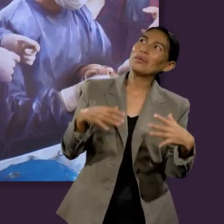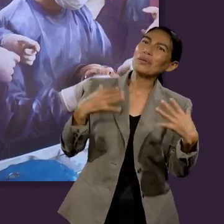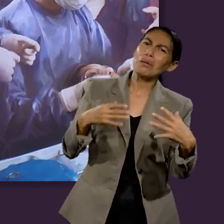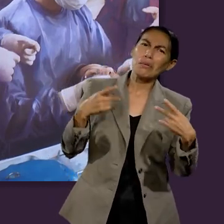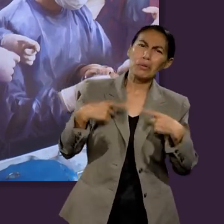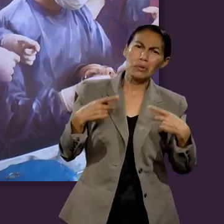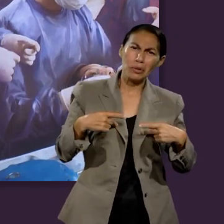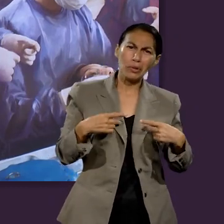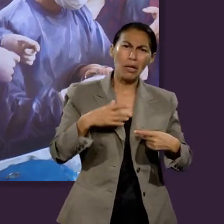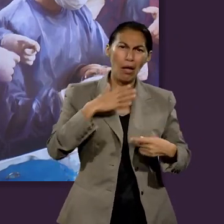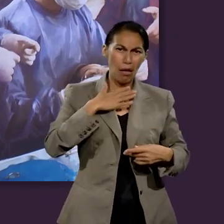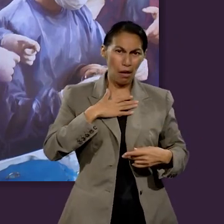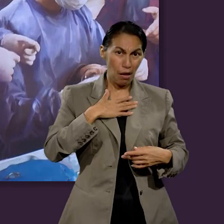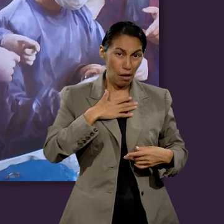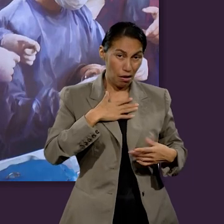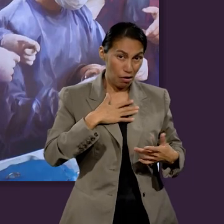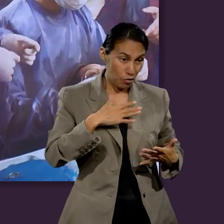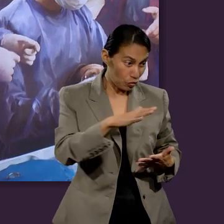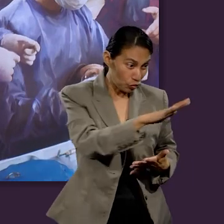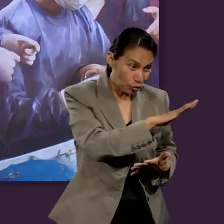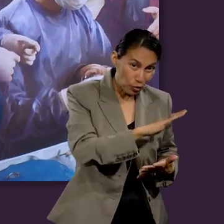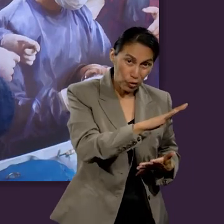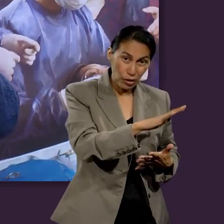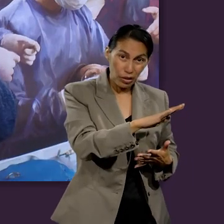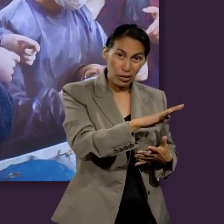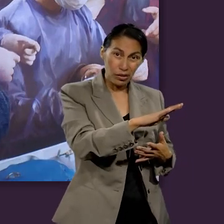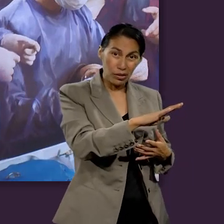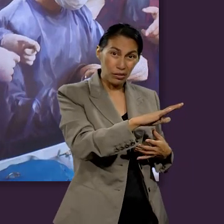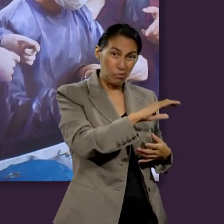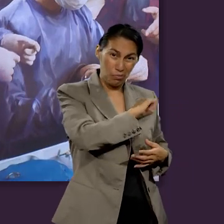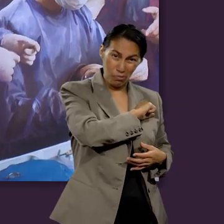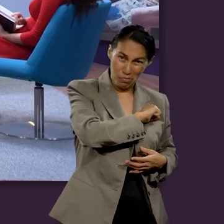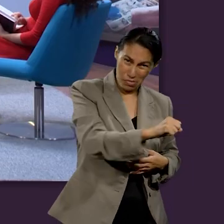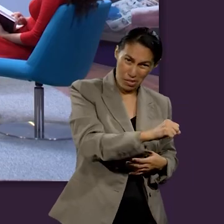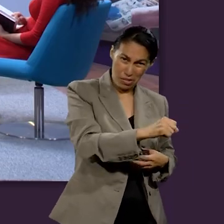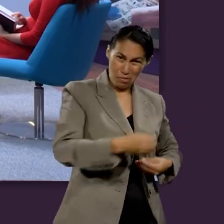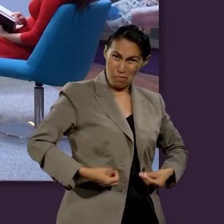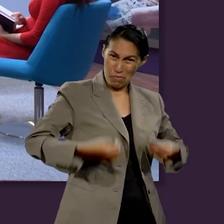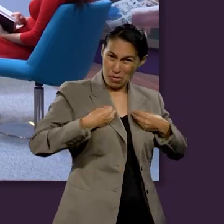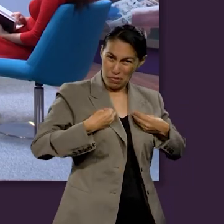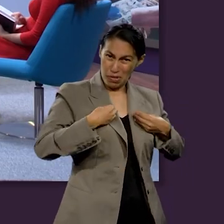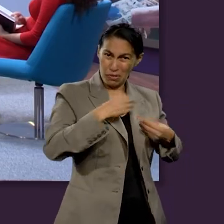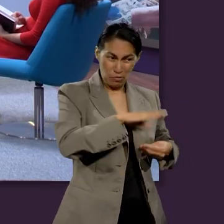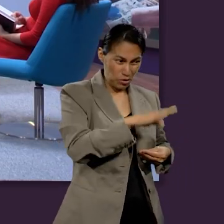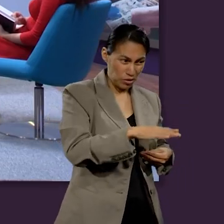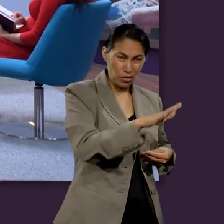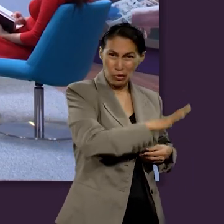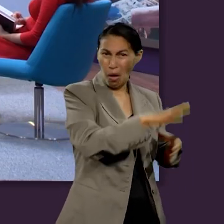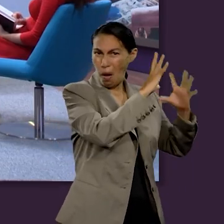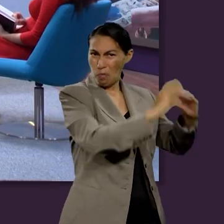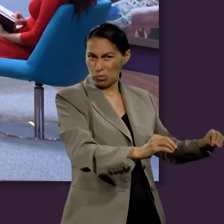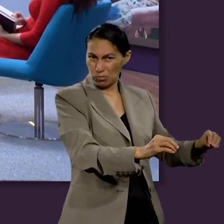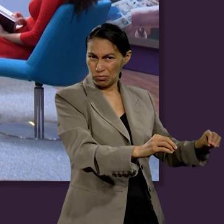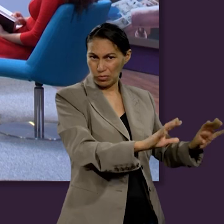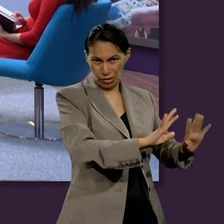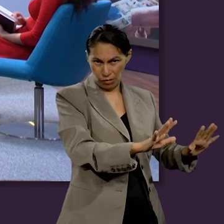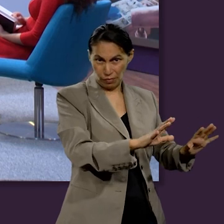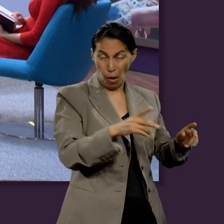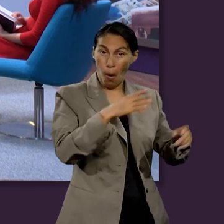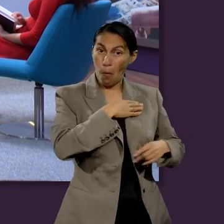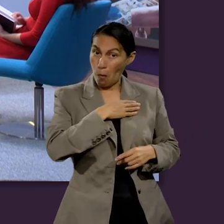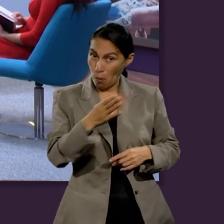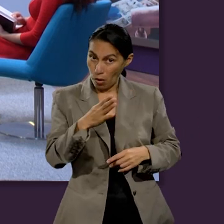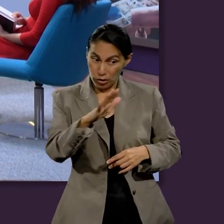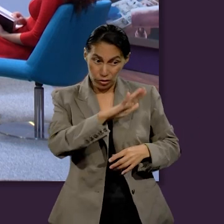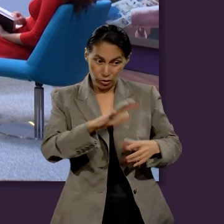muertos, tanto vivos como recién resucitados, son fulminados. Esa es la primera muerte. Y Jesús nos